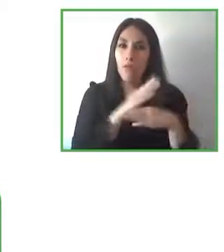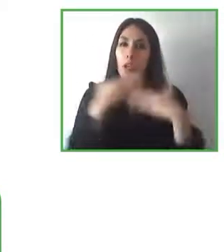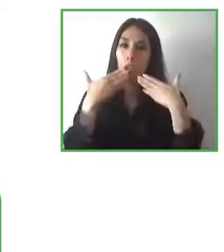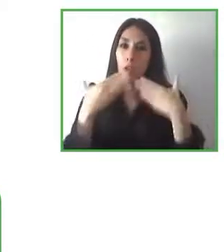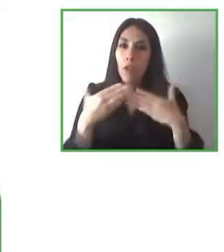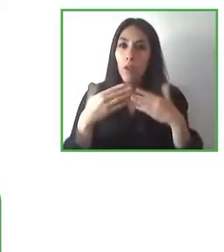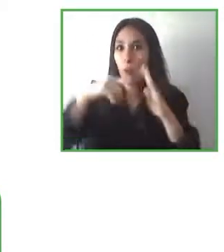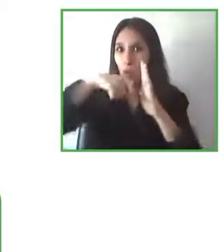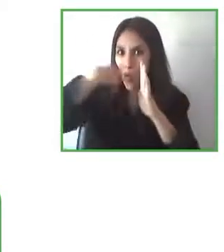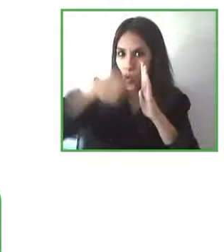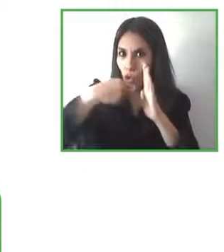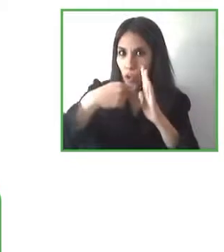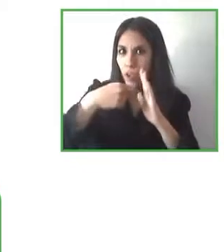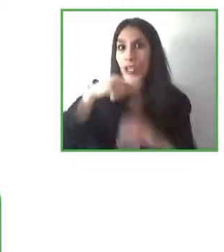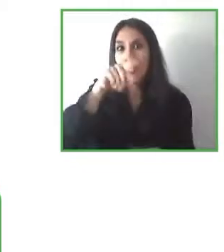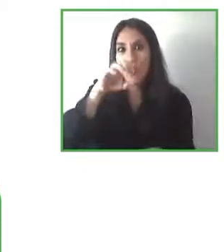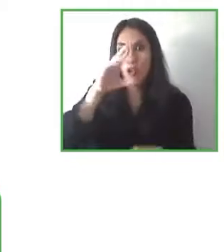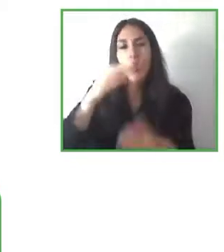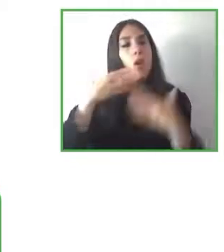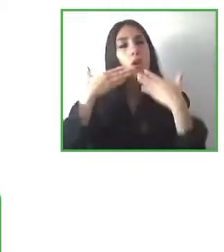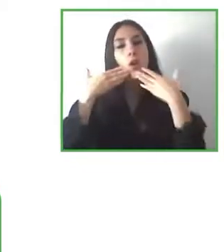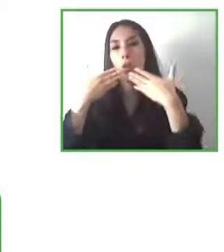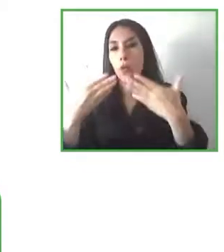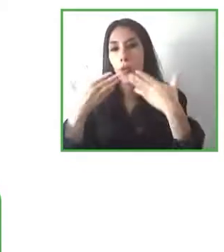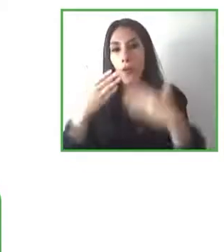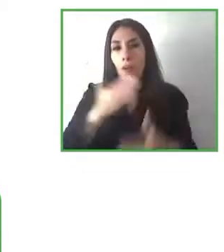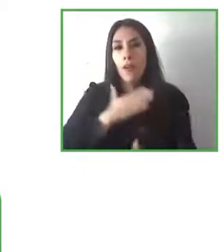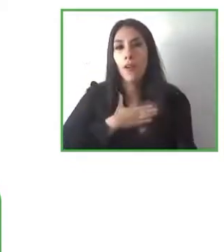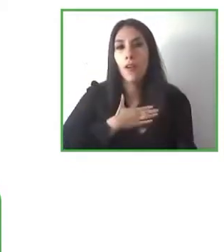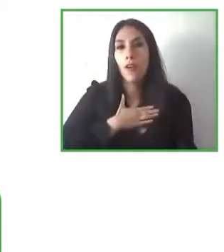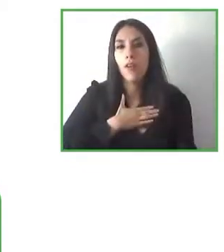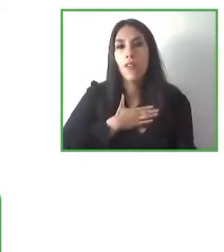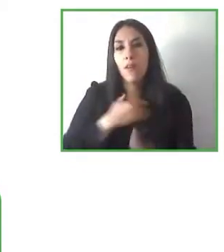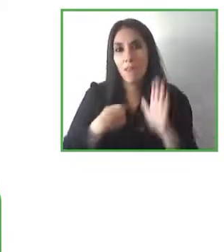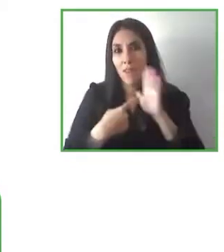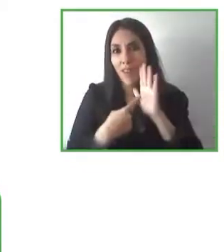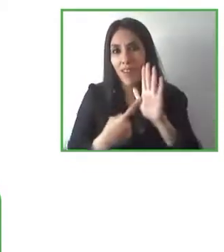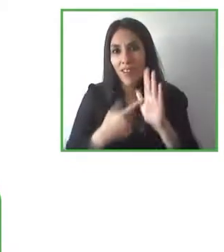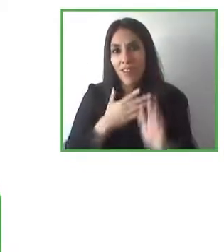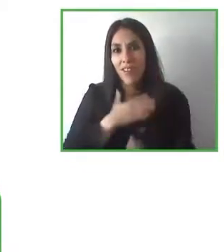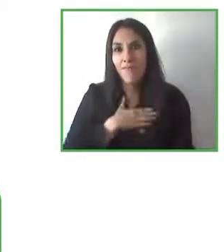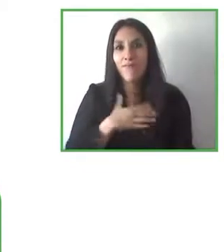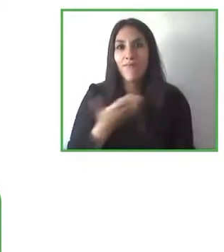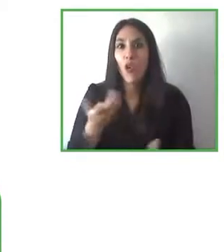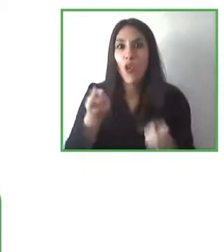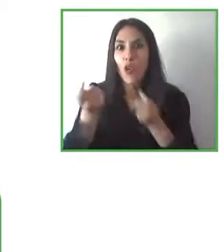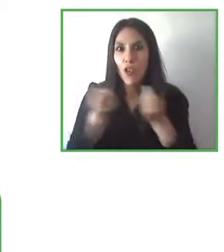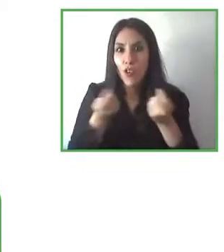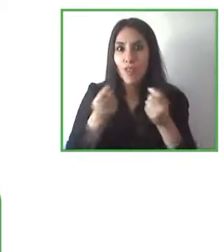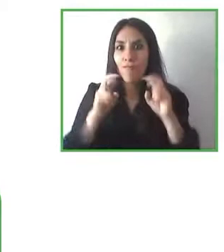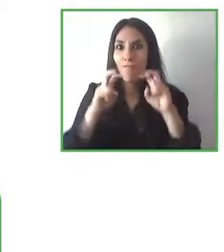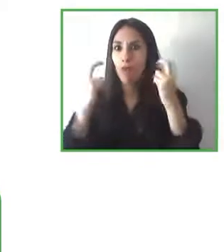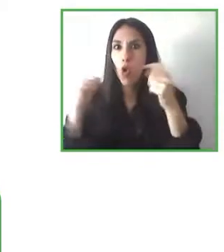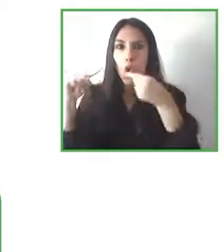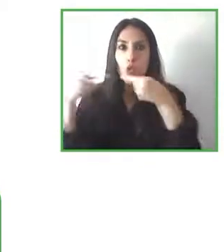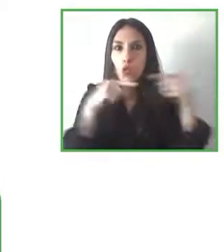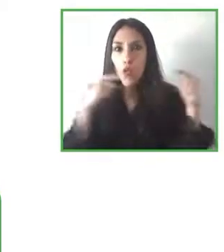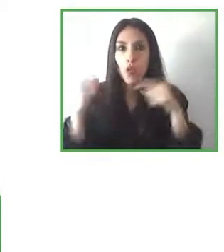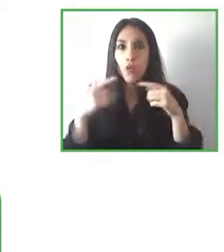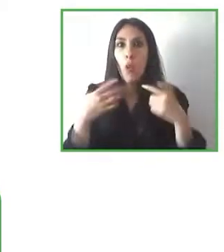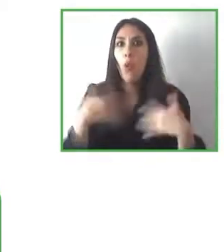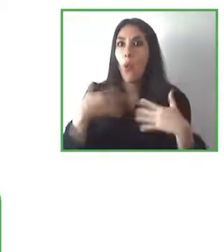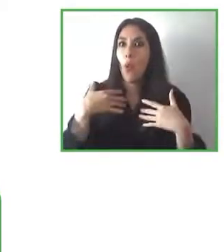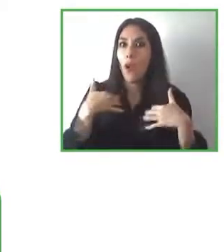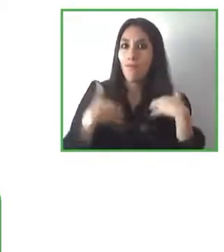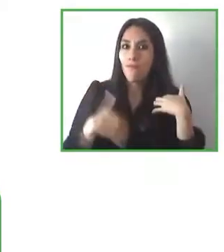moderado este panel ha sido una experiencia de aprendizaje excepcional y sin más pues les